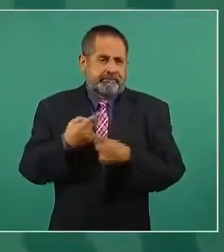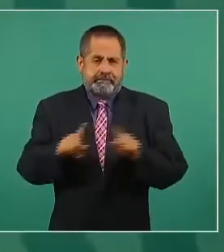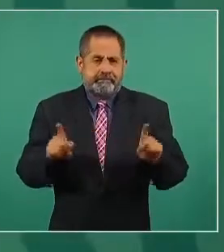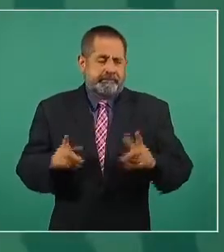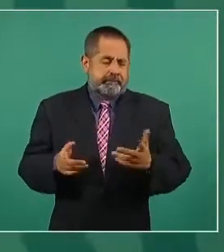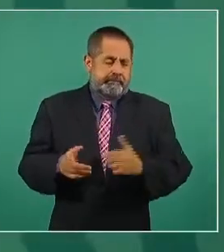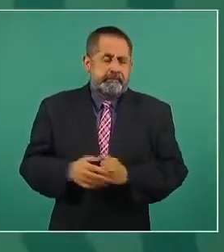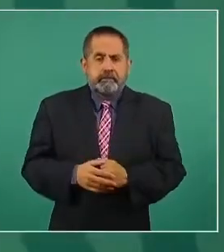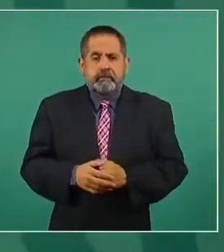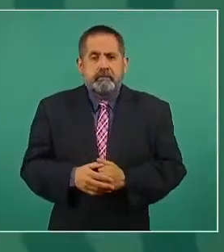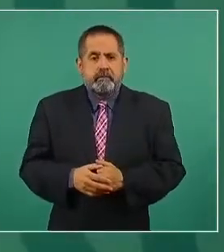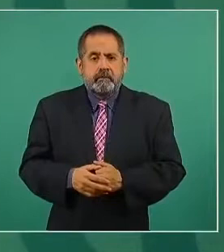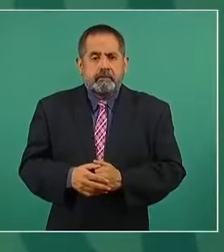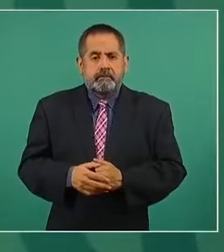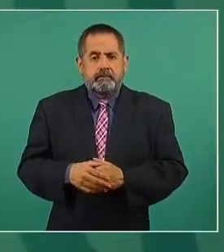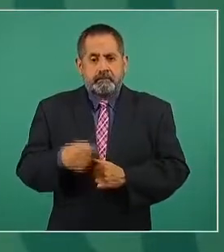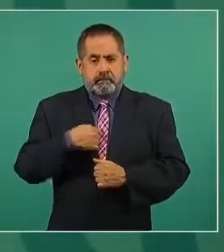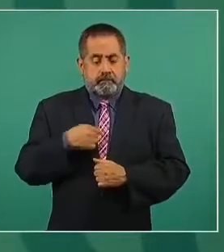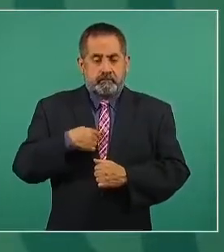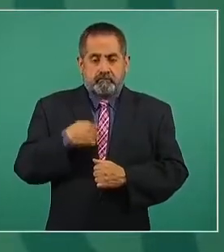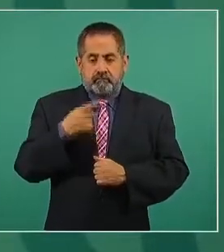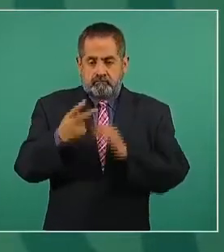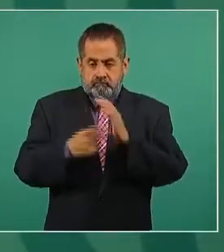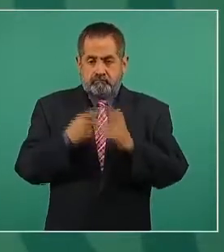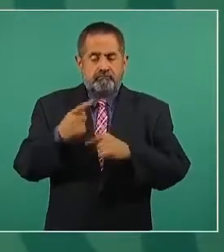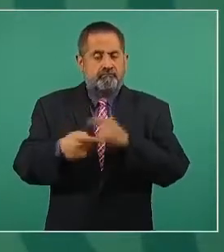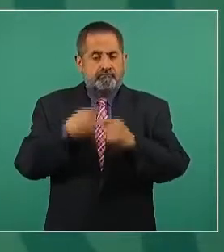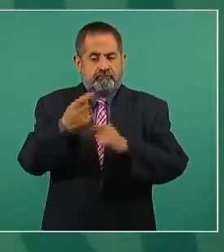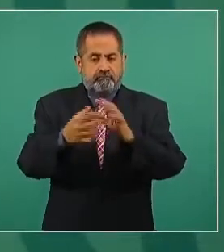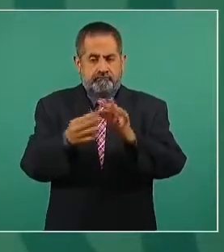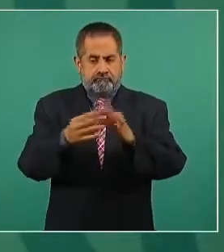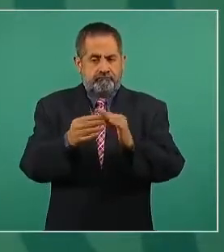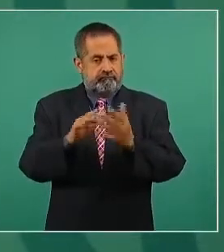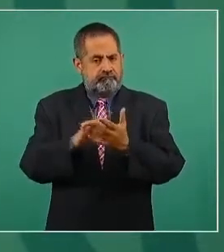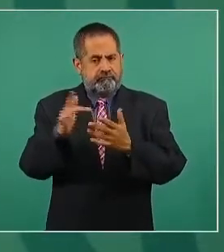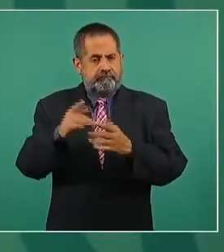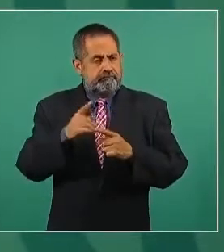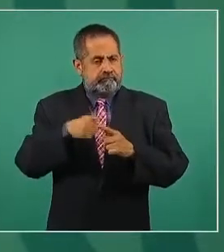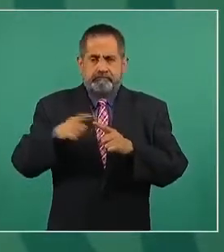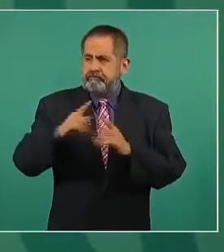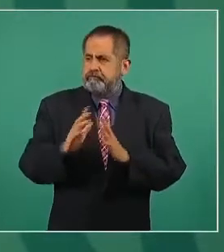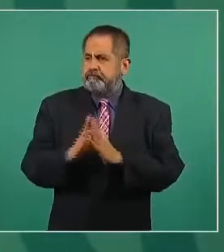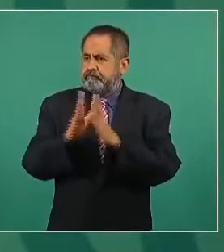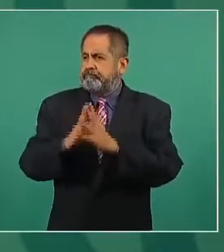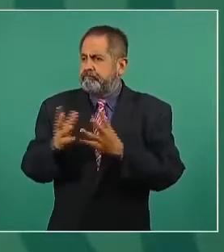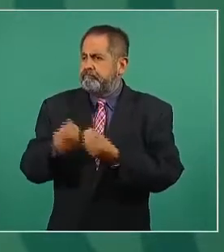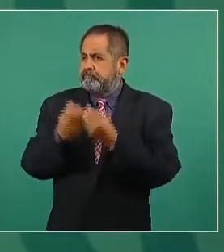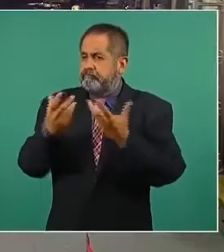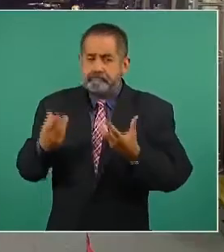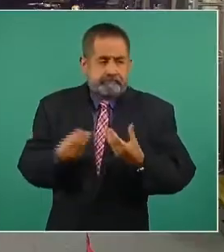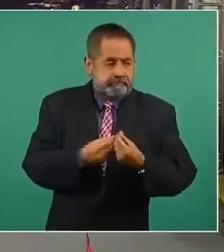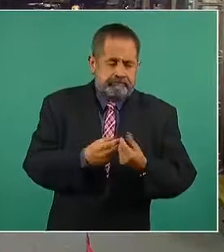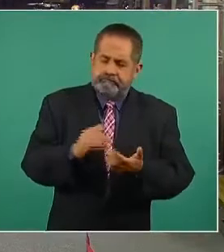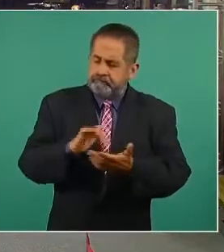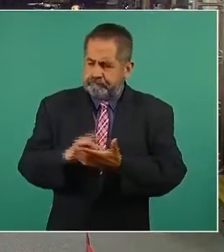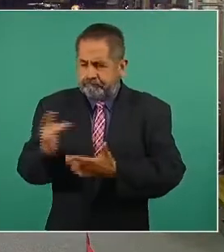yo de nuevo agradezco a quienes participaron en esto. Hay,